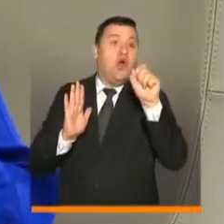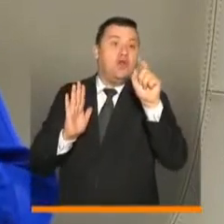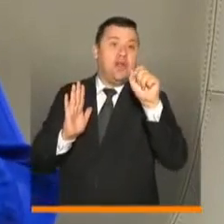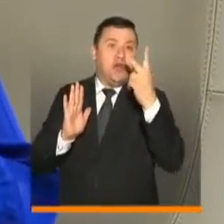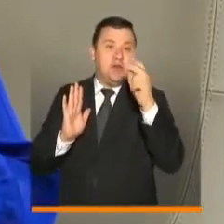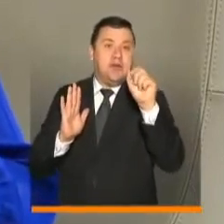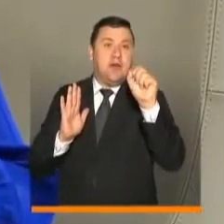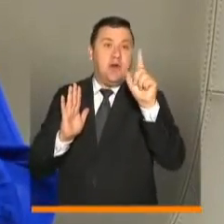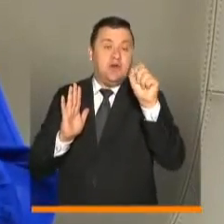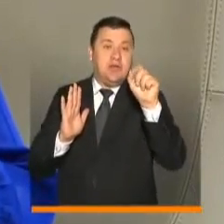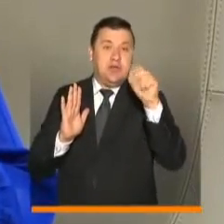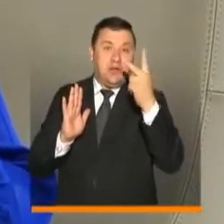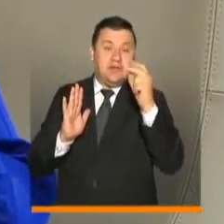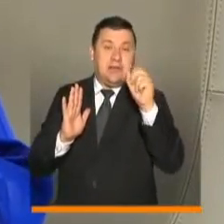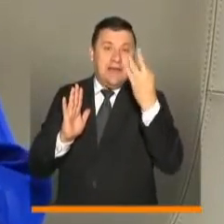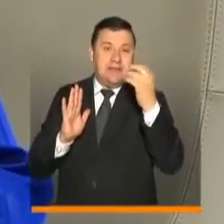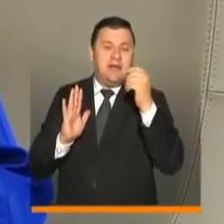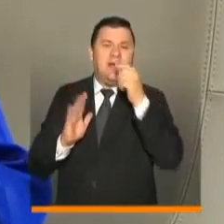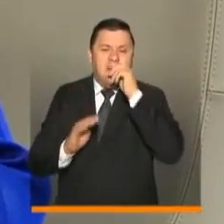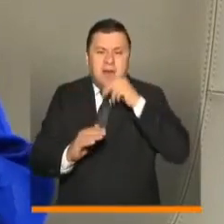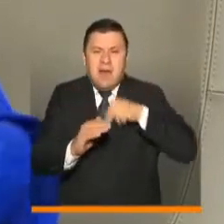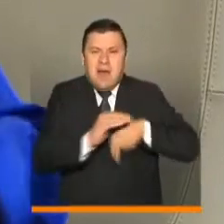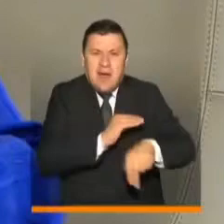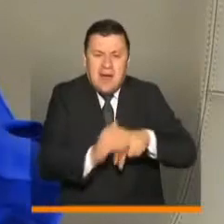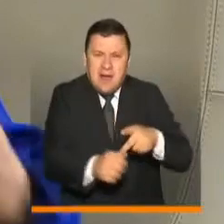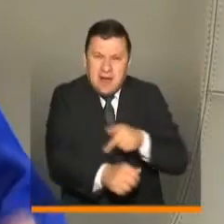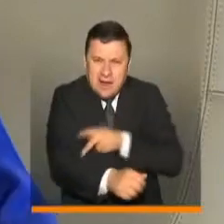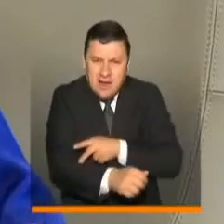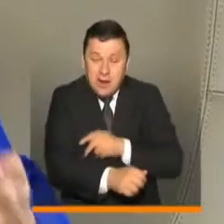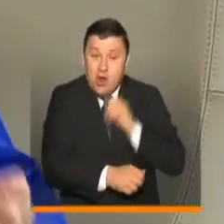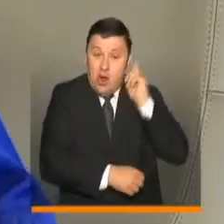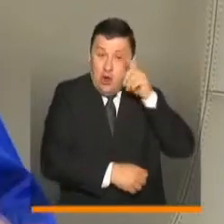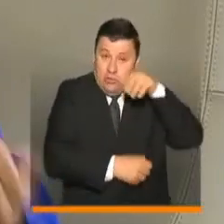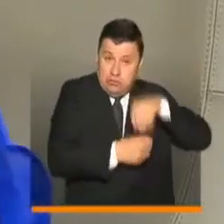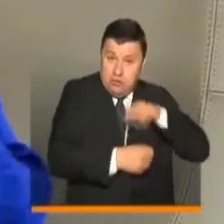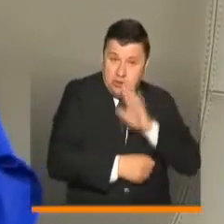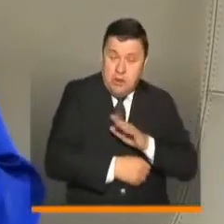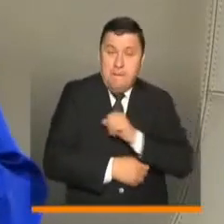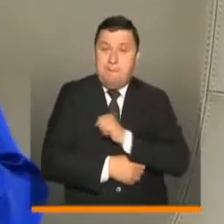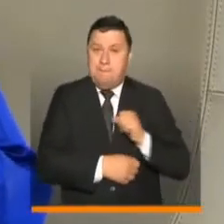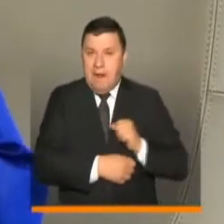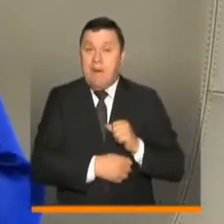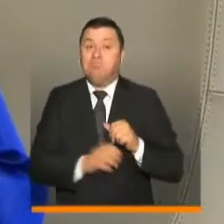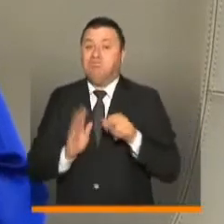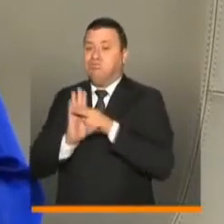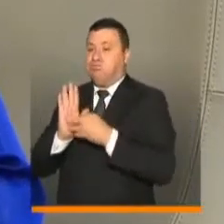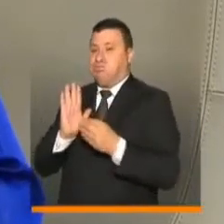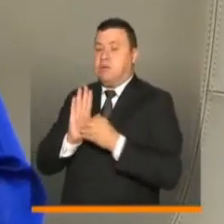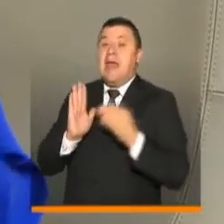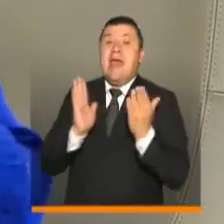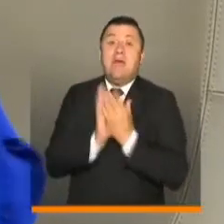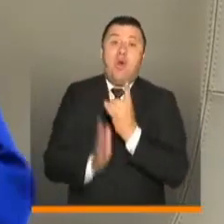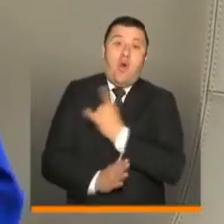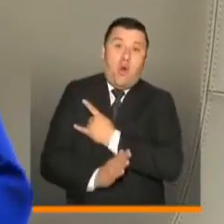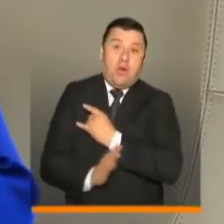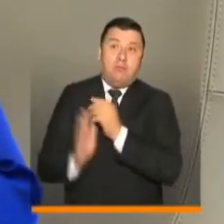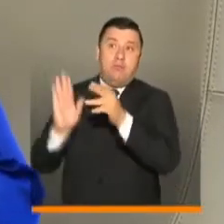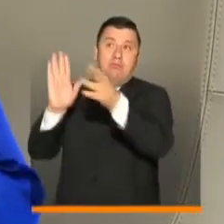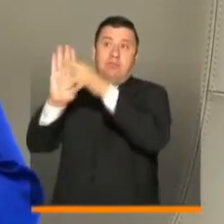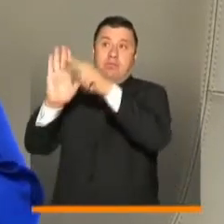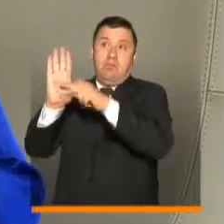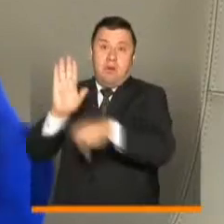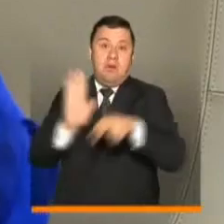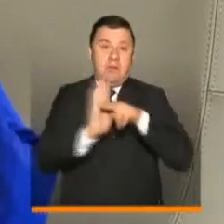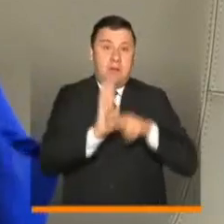12 y 13, que tienen que ver con jardines, colegios, tanto oficiales como los colegios privados y educación superior. Y paso a aclarar,